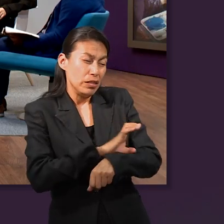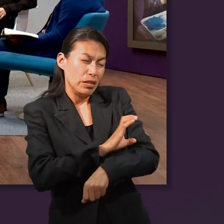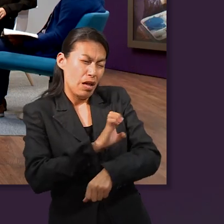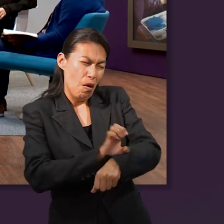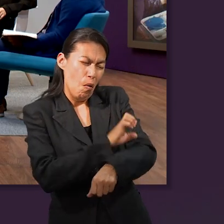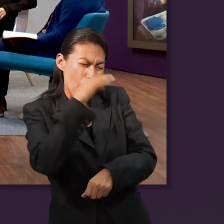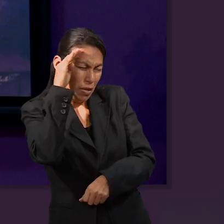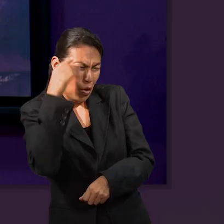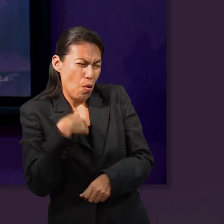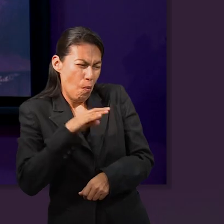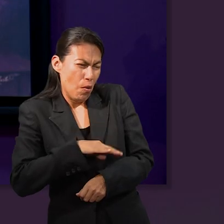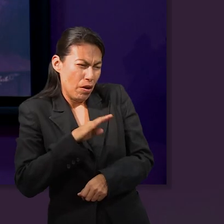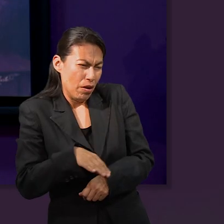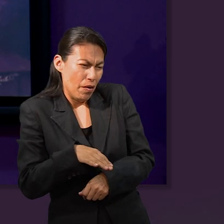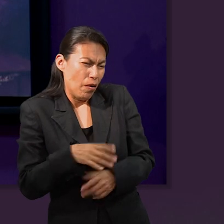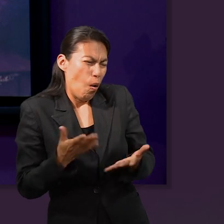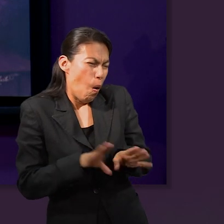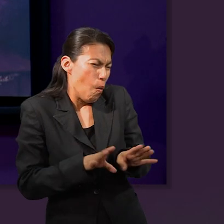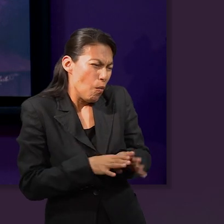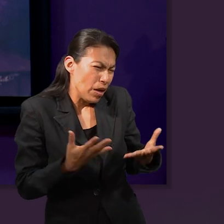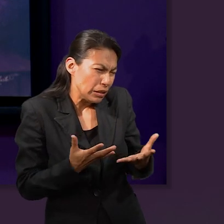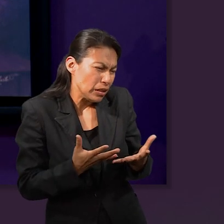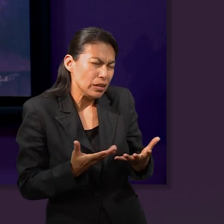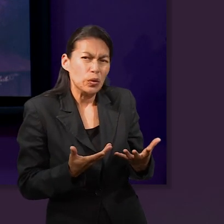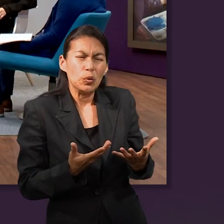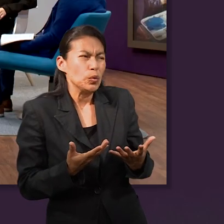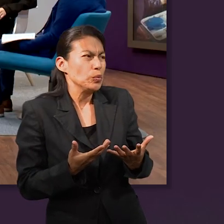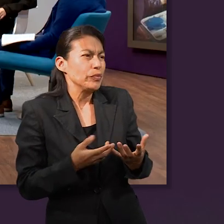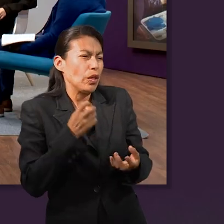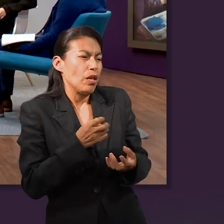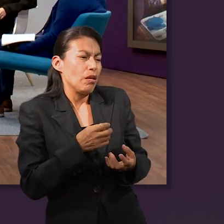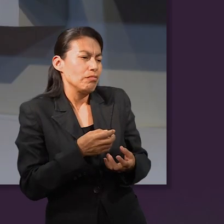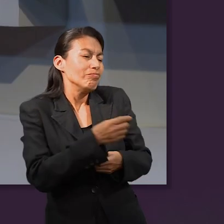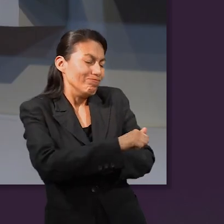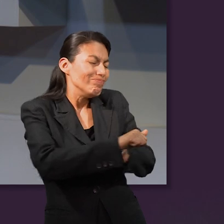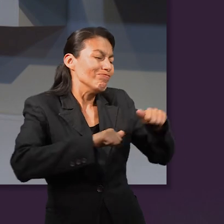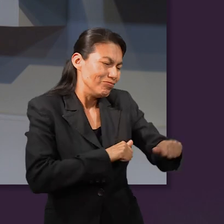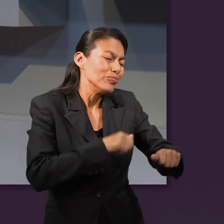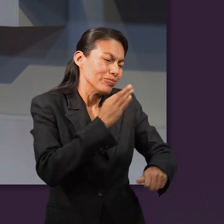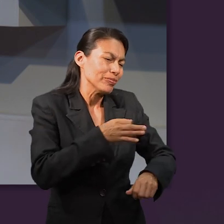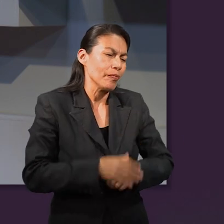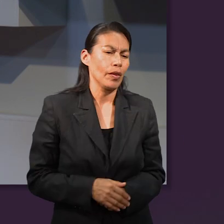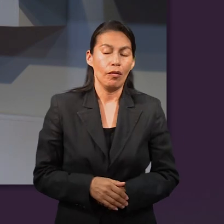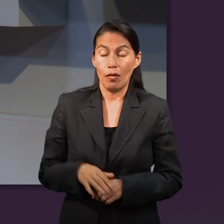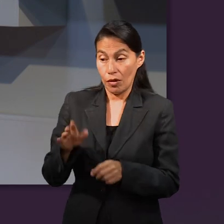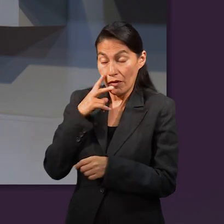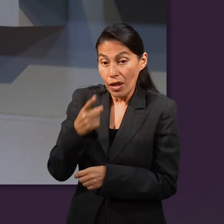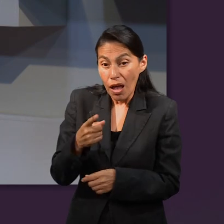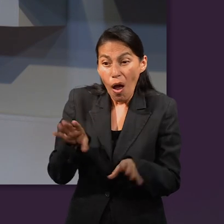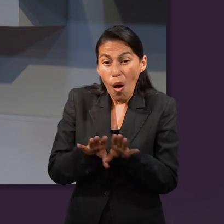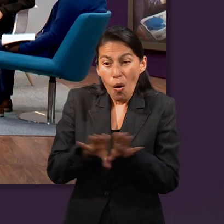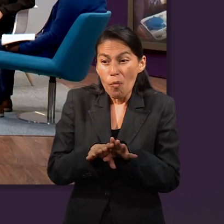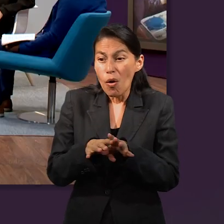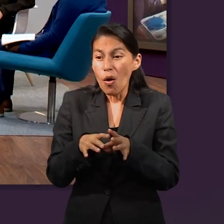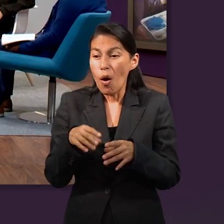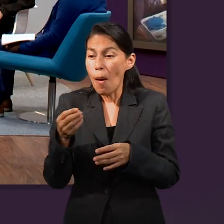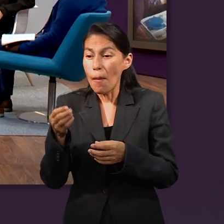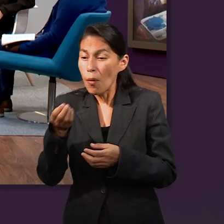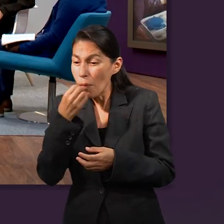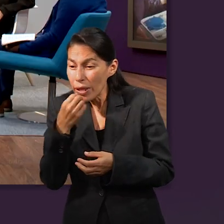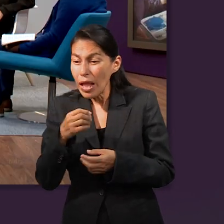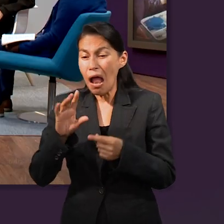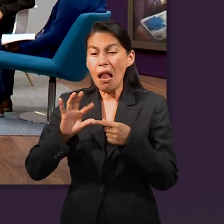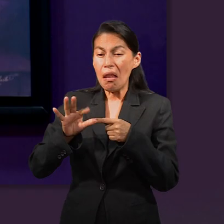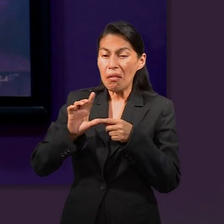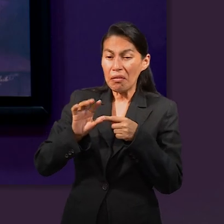lentejas le cede la primogenitura a su hermano. Y eso, ¿por qué sucedió? ¿Qué significaba? mismo